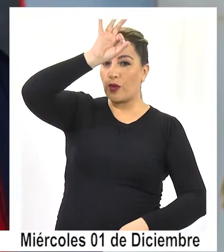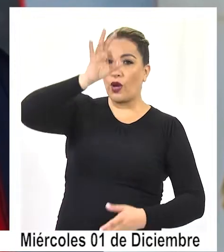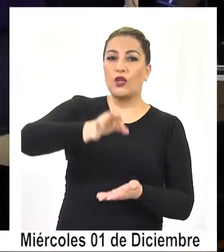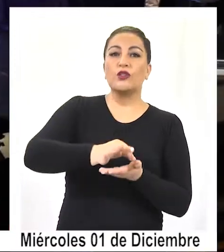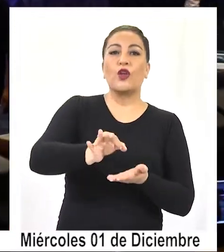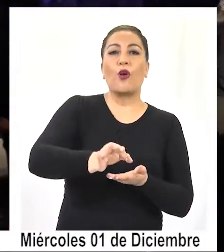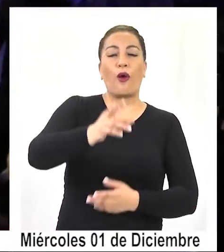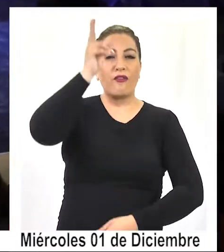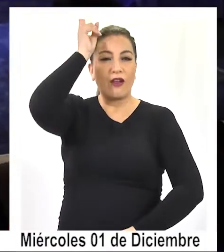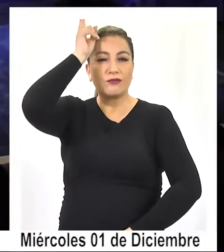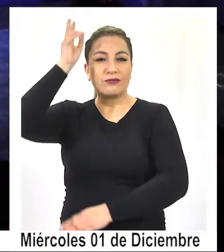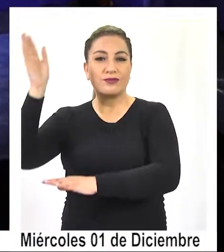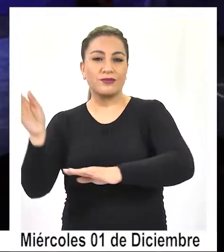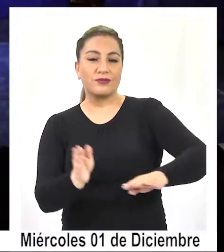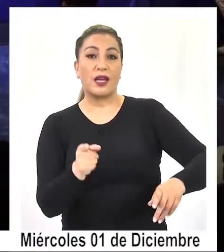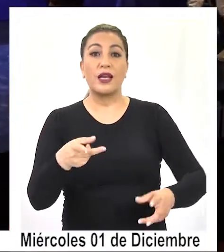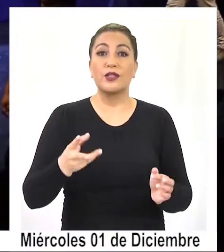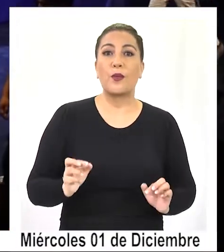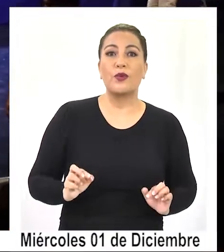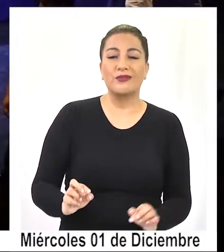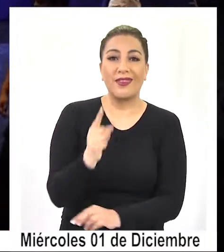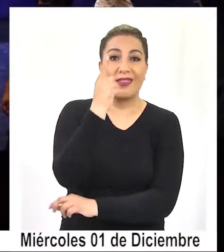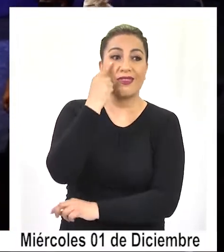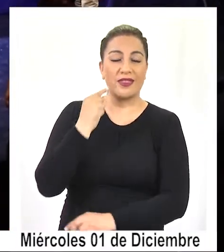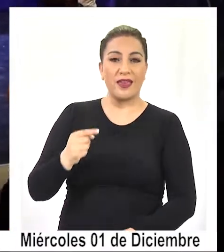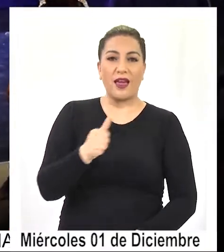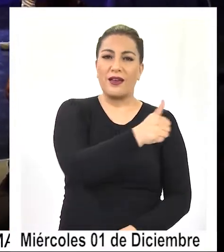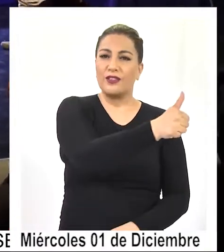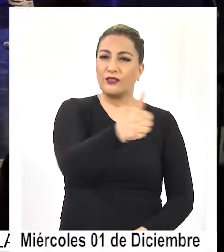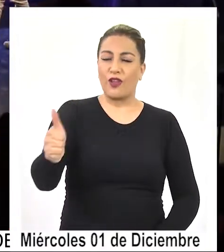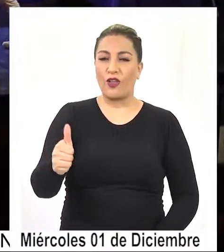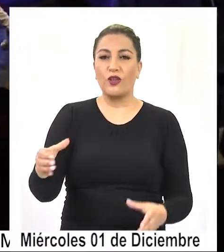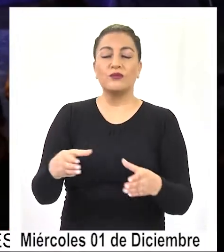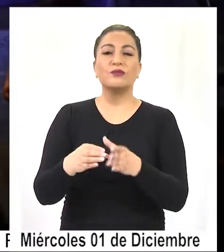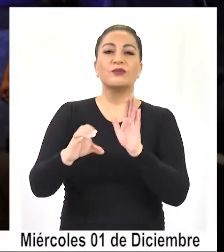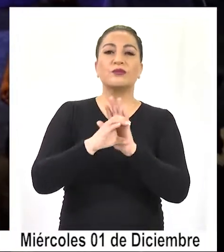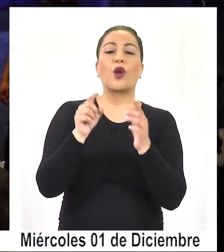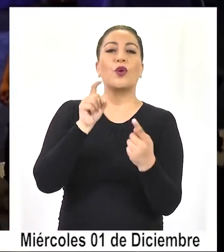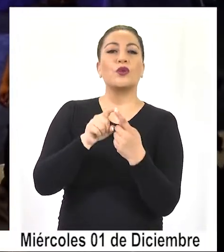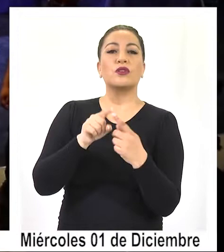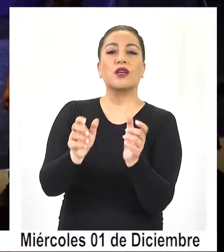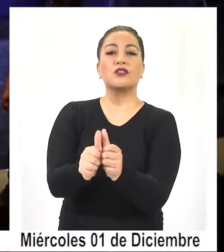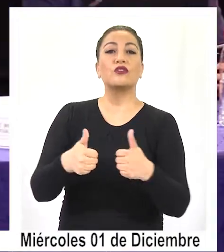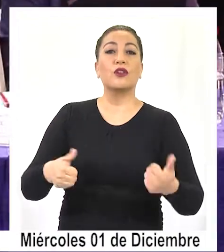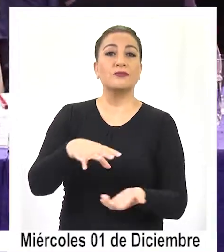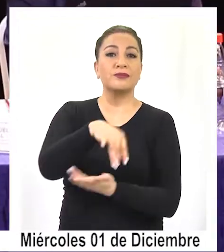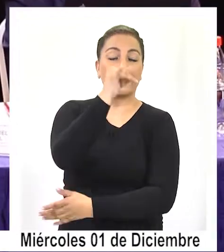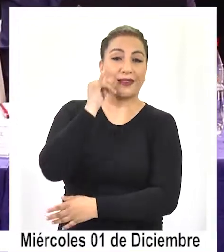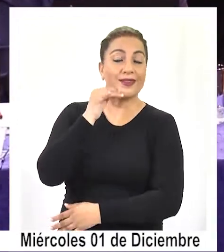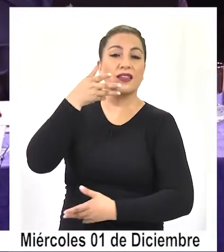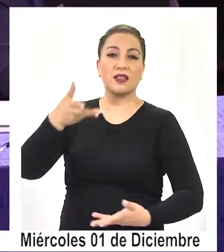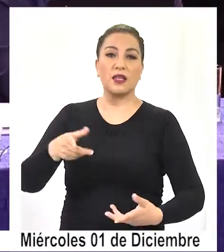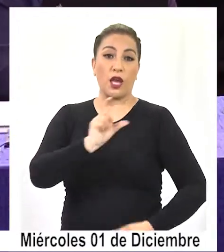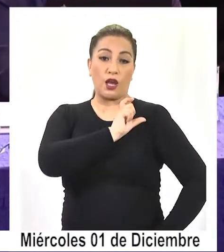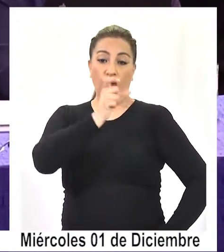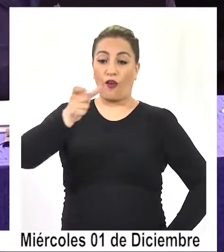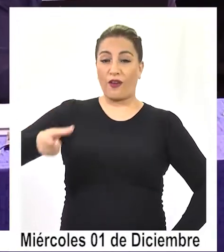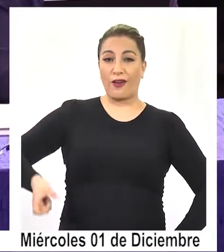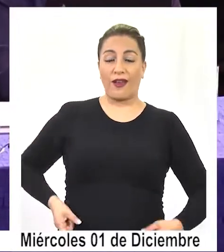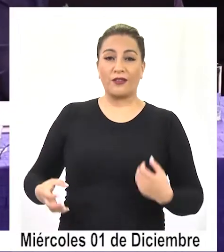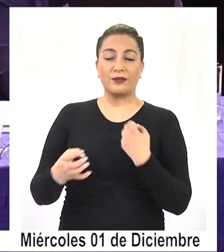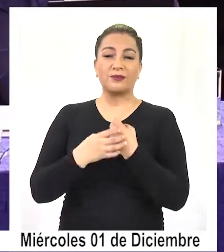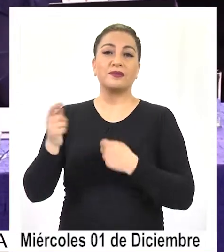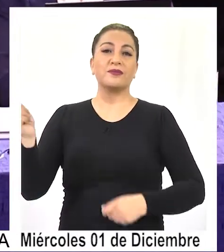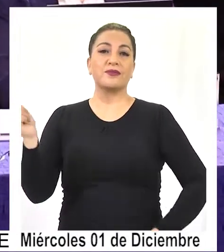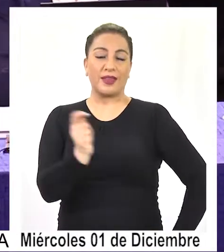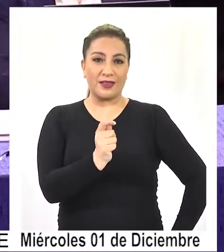pueblos originarios. La instancia les permitió a los constituyentes un contacto con autoridades locales, como el gobernador regional